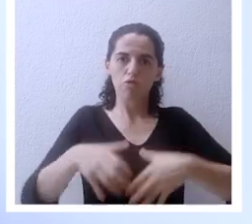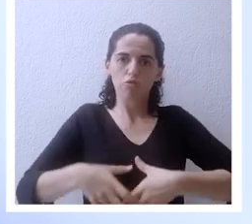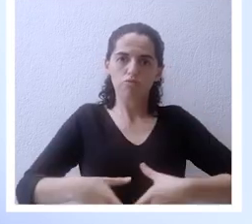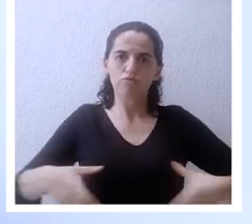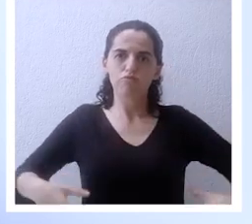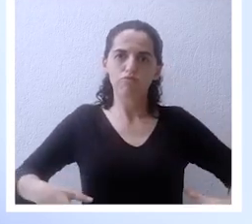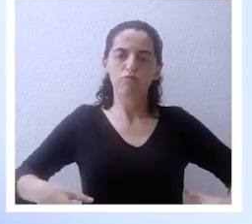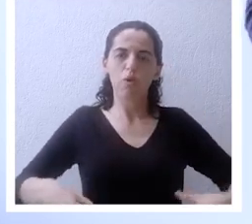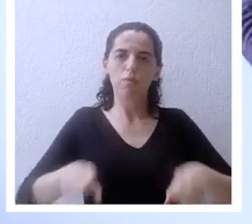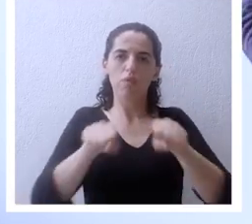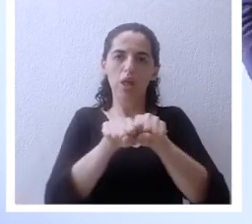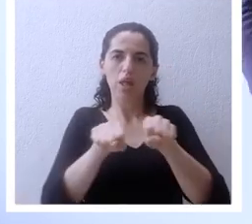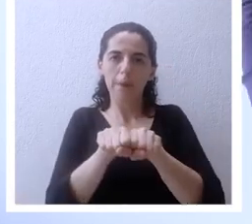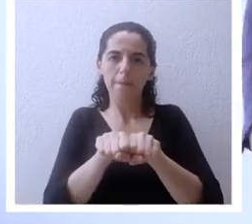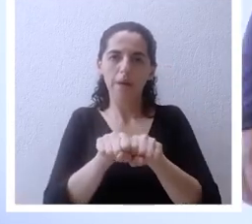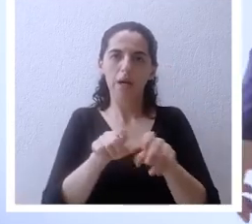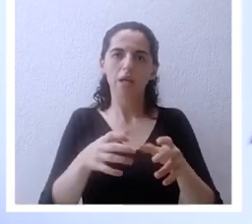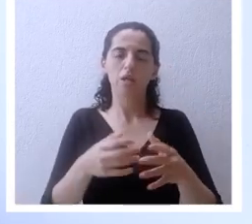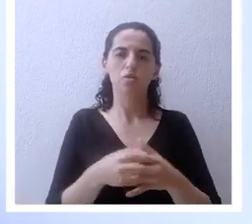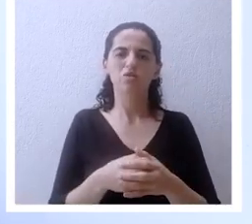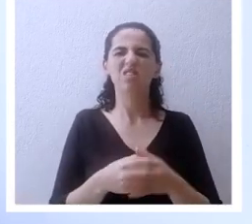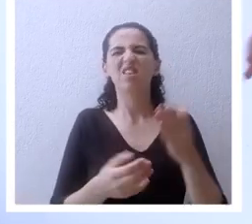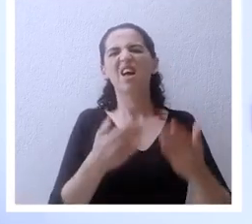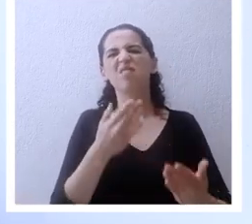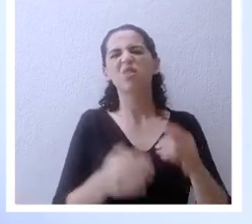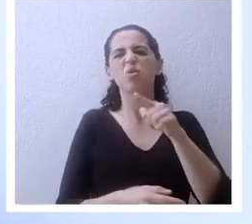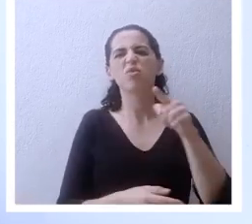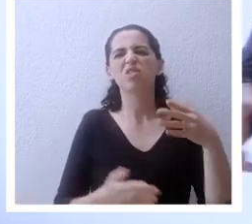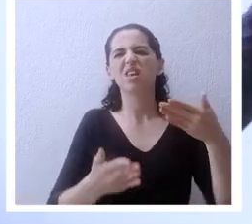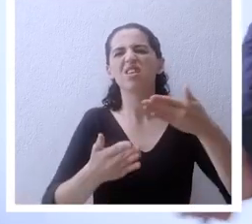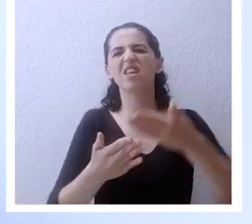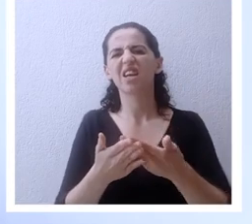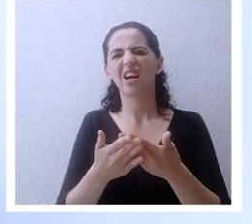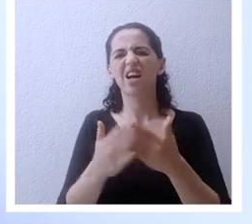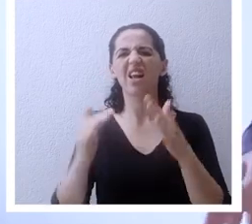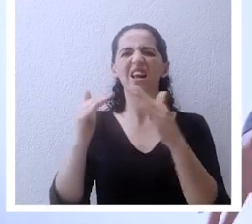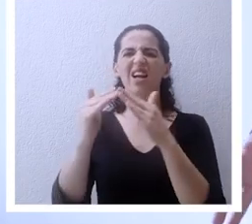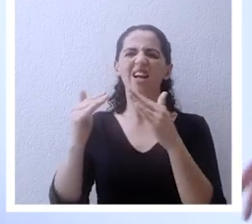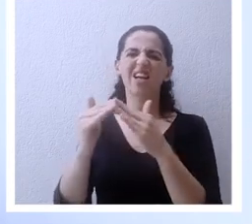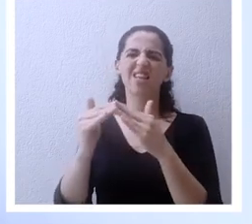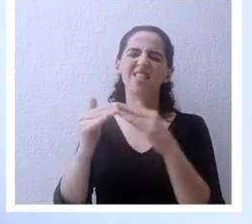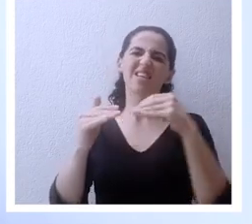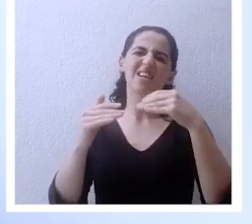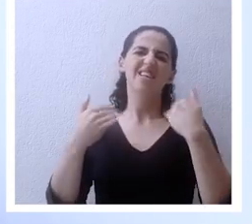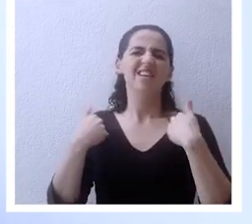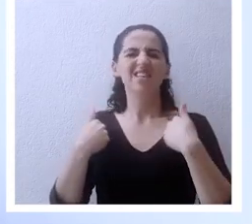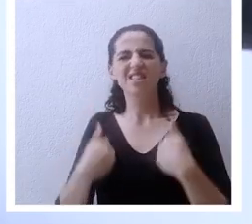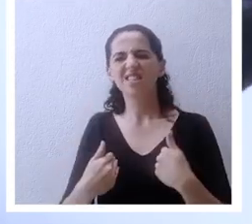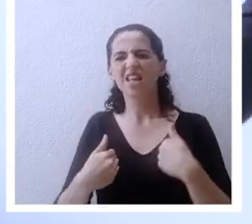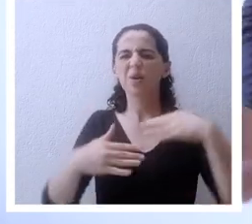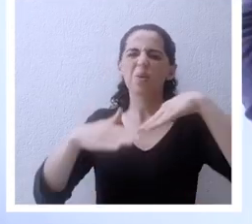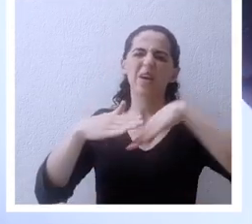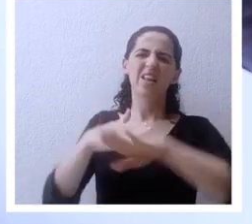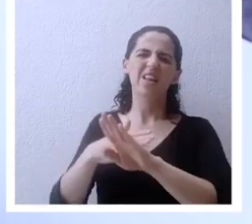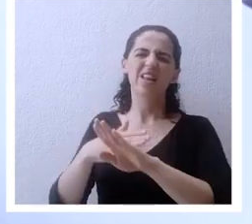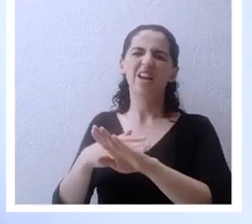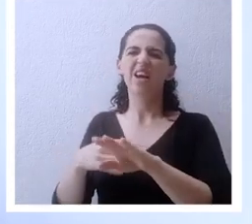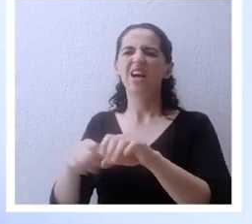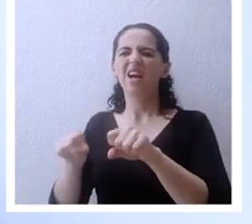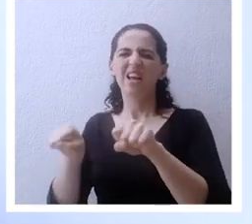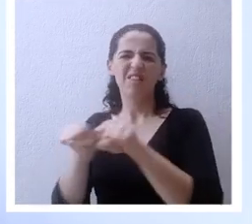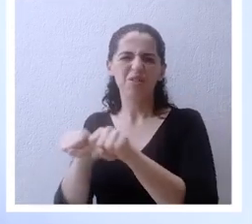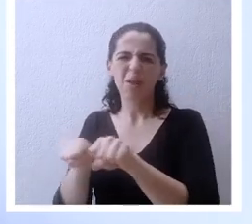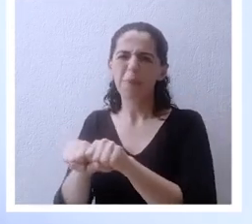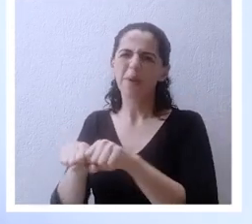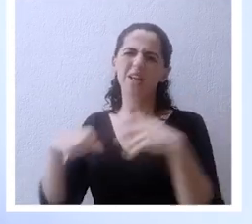a la casa cansado o cansada y lo primero que uno hace es entrar y se quita los zapatos o se quita el saco